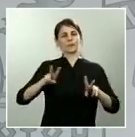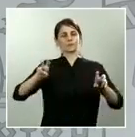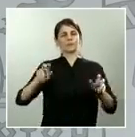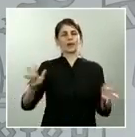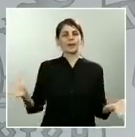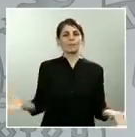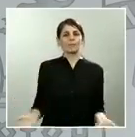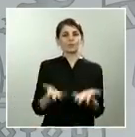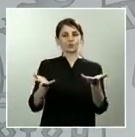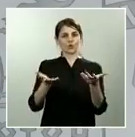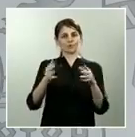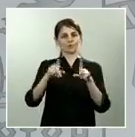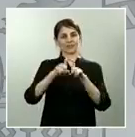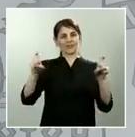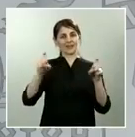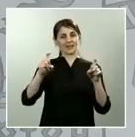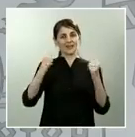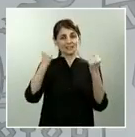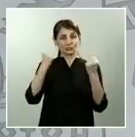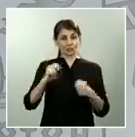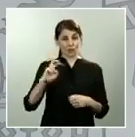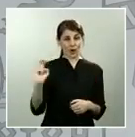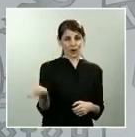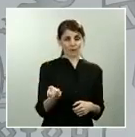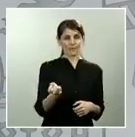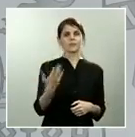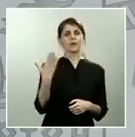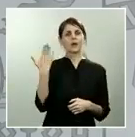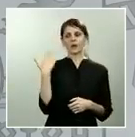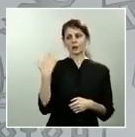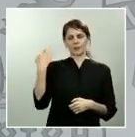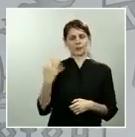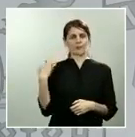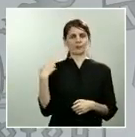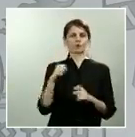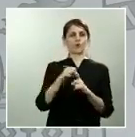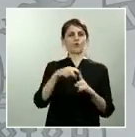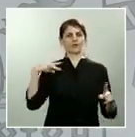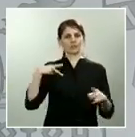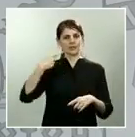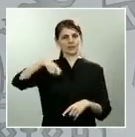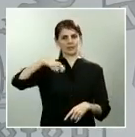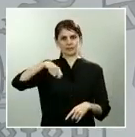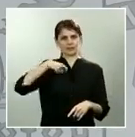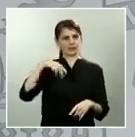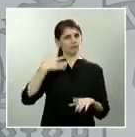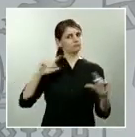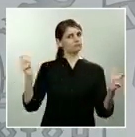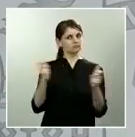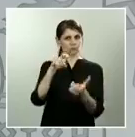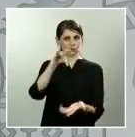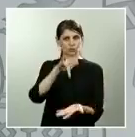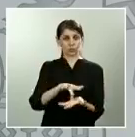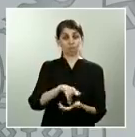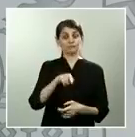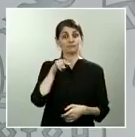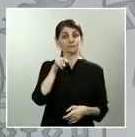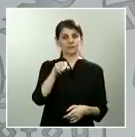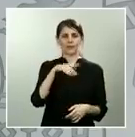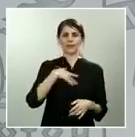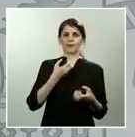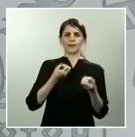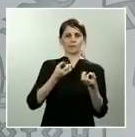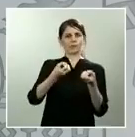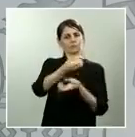produjo en el día de ayer una nueva conferencia de presidentes que mantuvo también información trasladada a todos ustedes